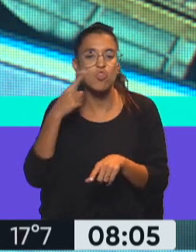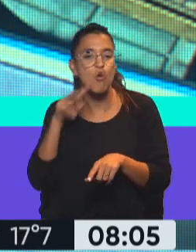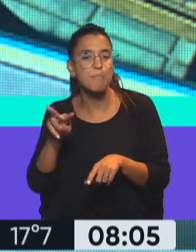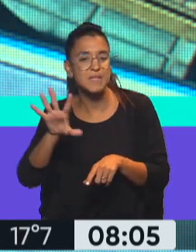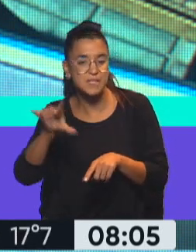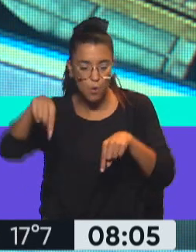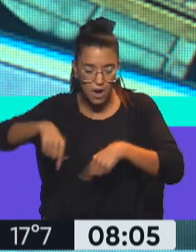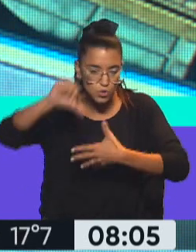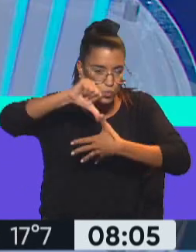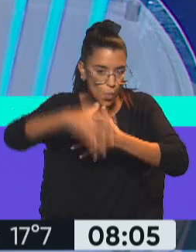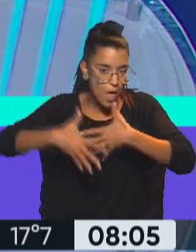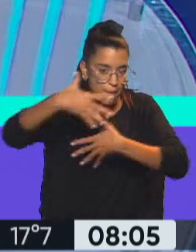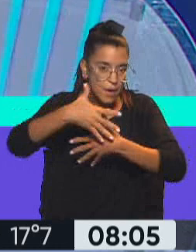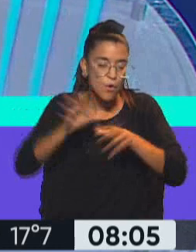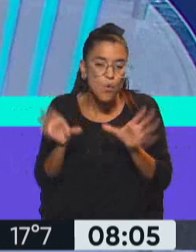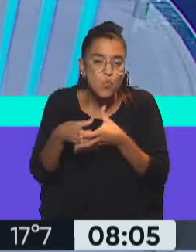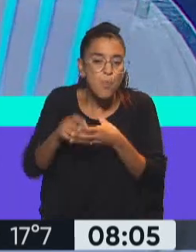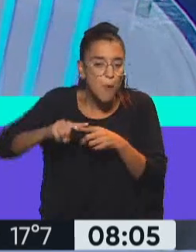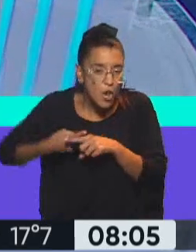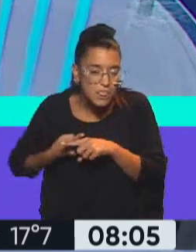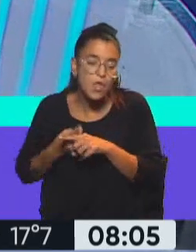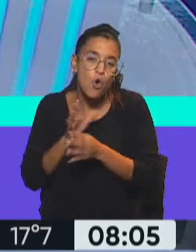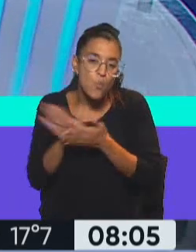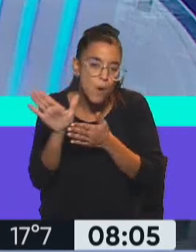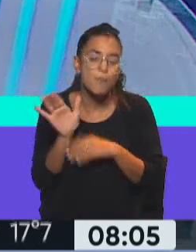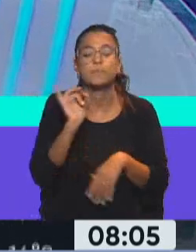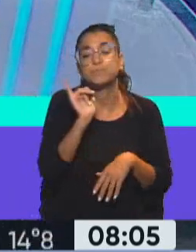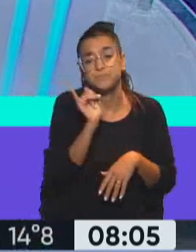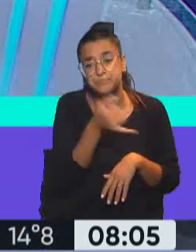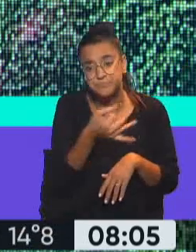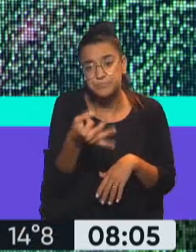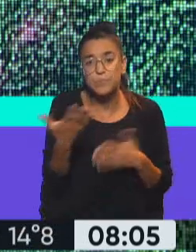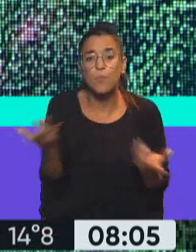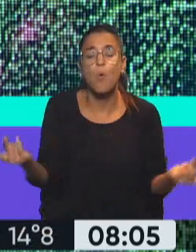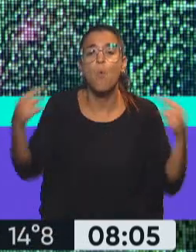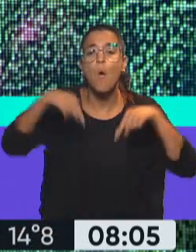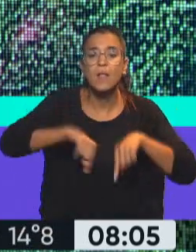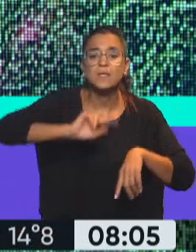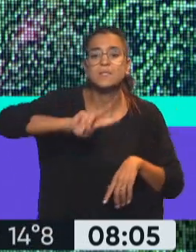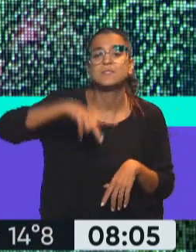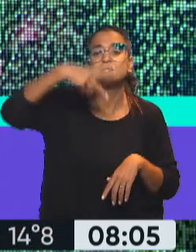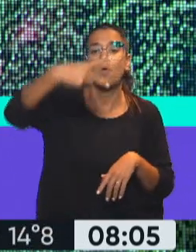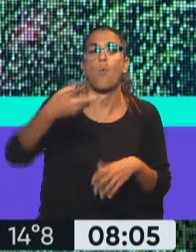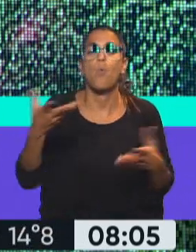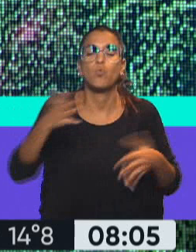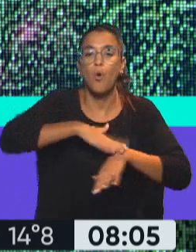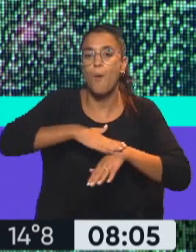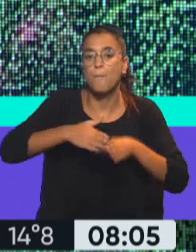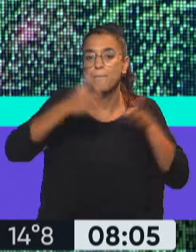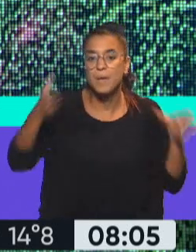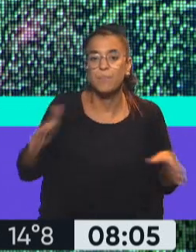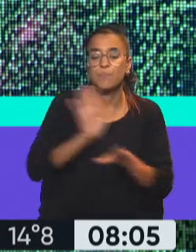generó aquí en Sudamérica. Polo político, ¿no? Sí, exactamente. Bueno, es una vuelta, una segunda ola del